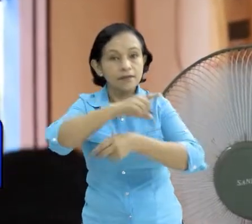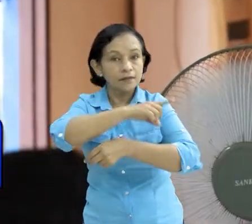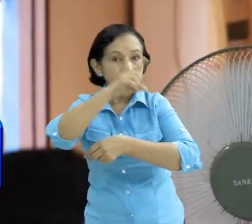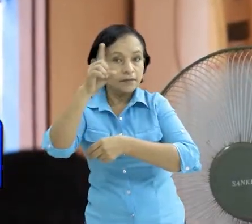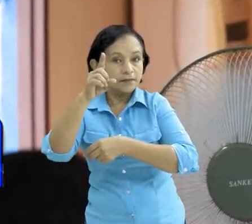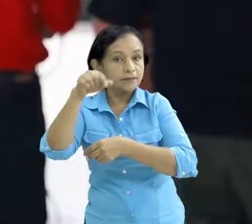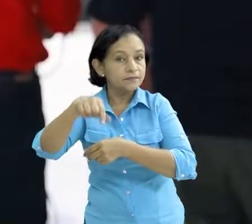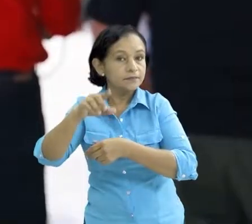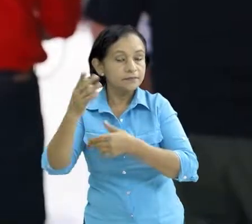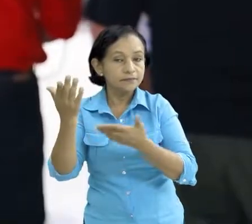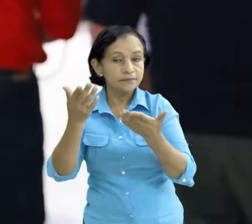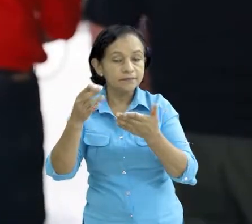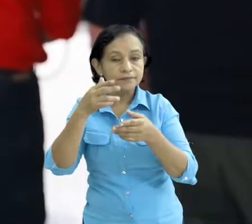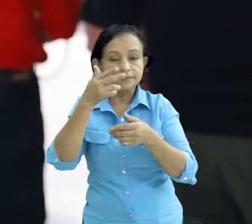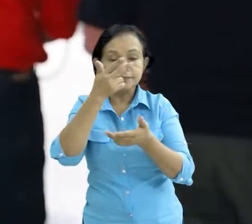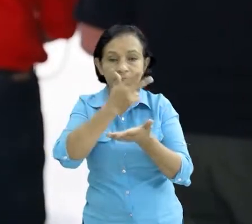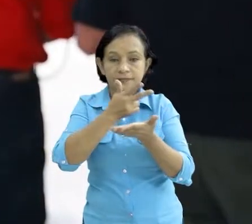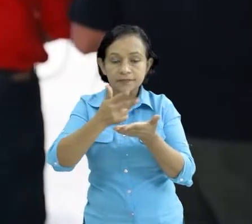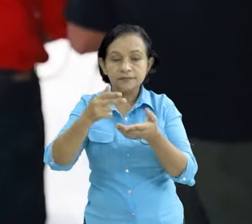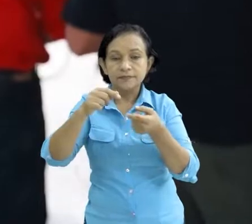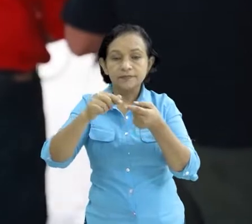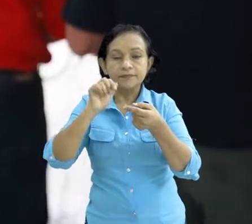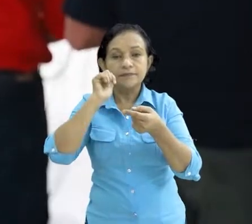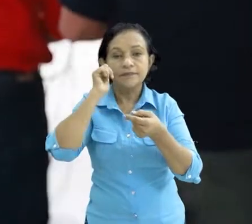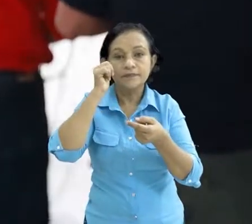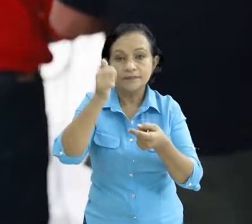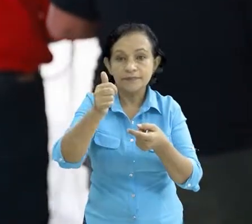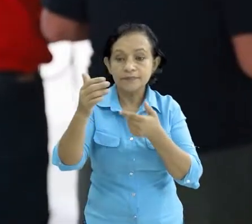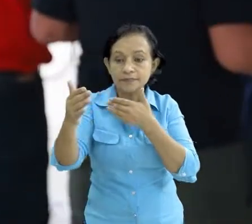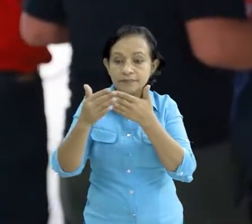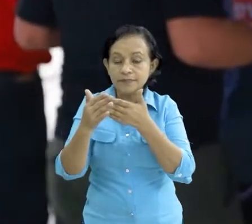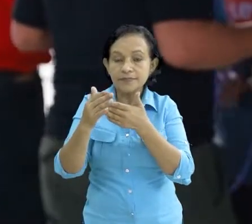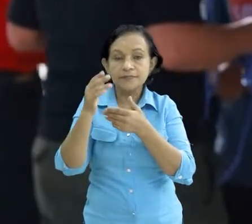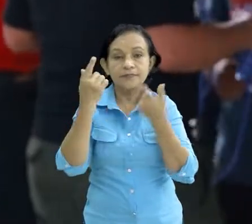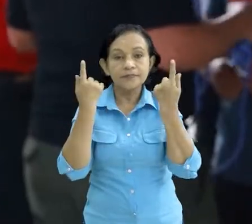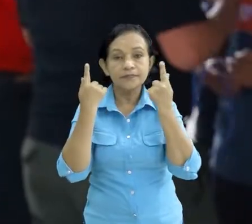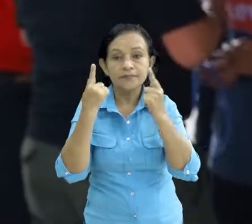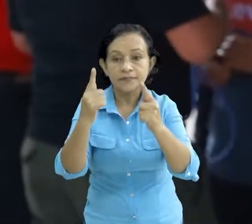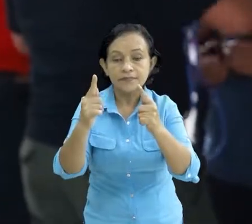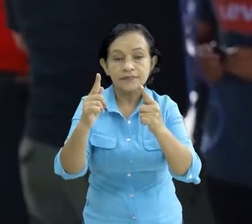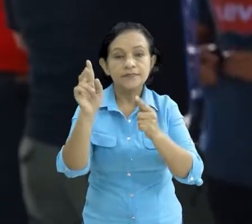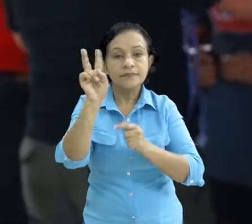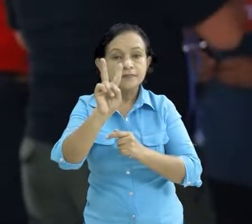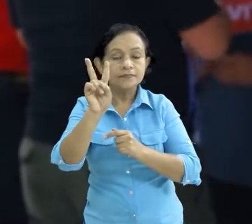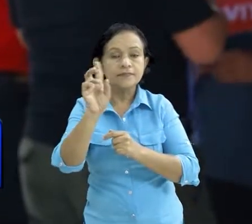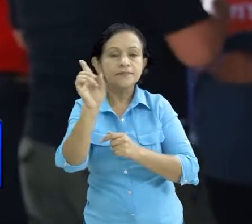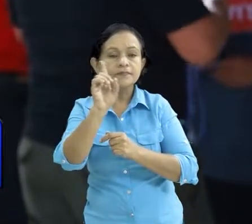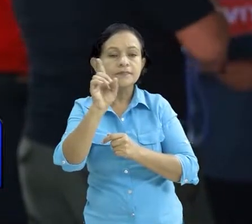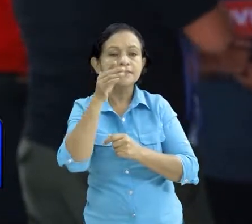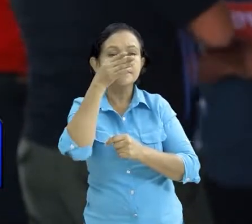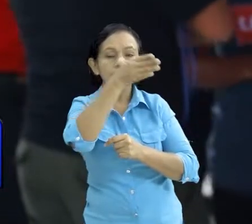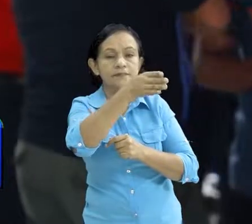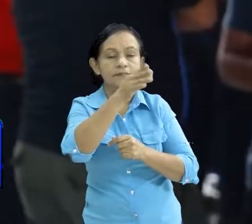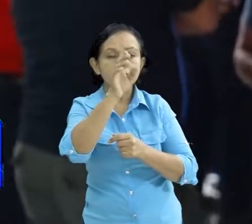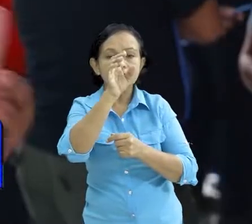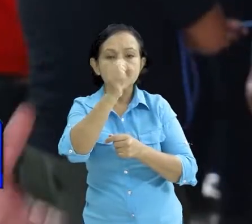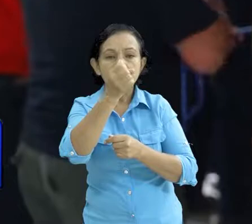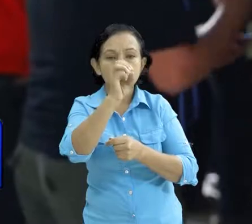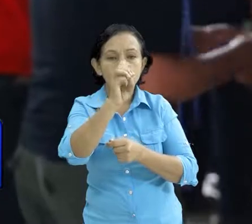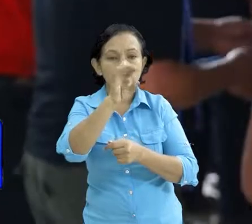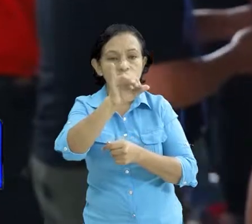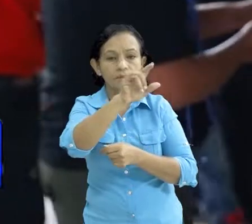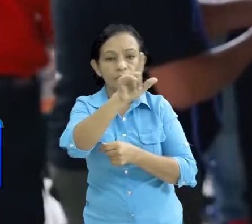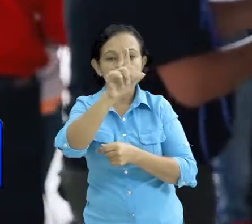aquí en en Chichigalpa mañana vamos a estar en la parte de chinandega posteriormente el viernes nos vamos a trasladar a Somotillo y